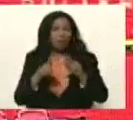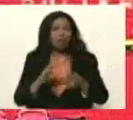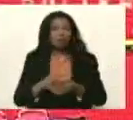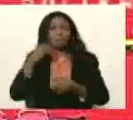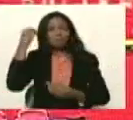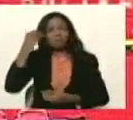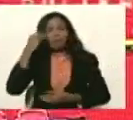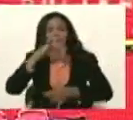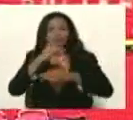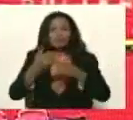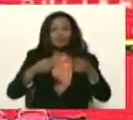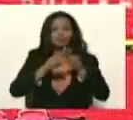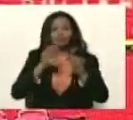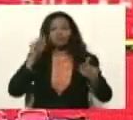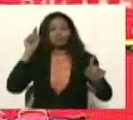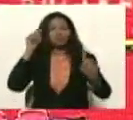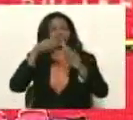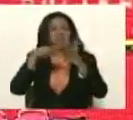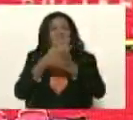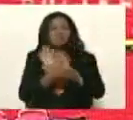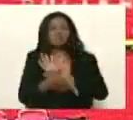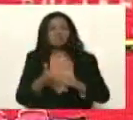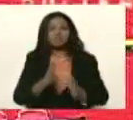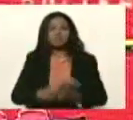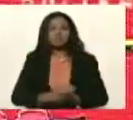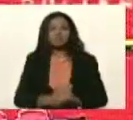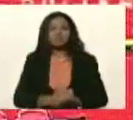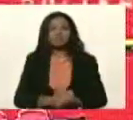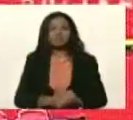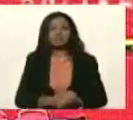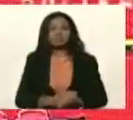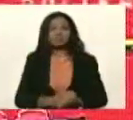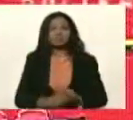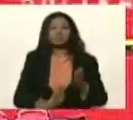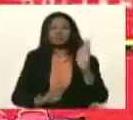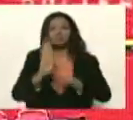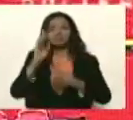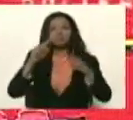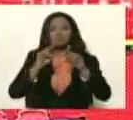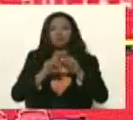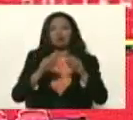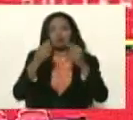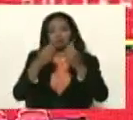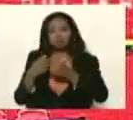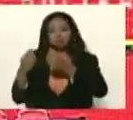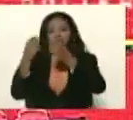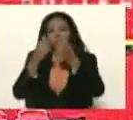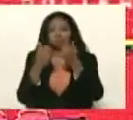pensando, planificando, proyectando para el crecimiento, los recursos